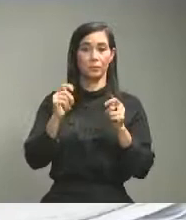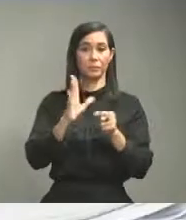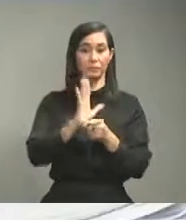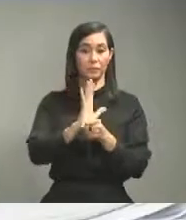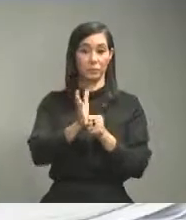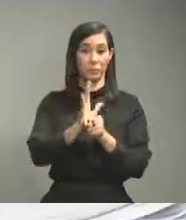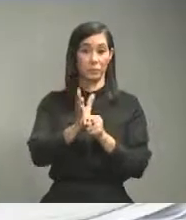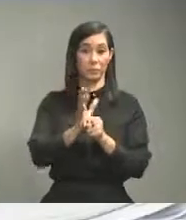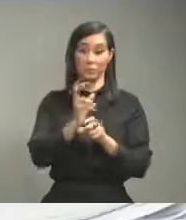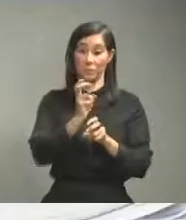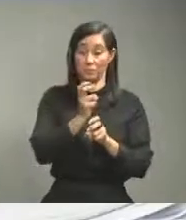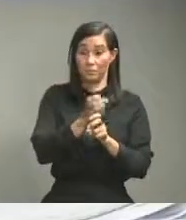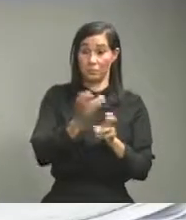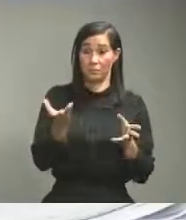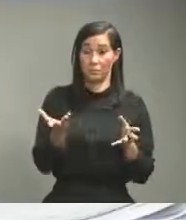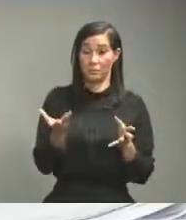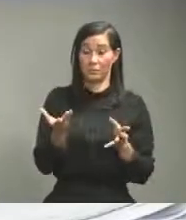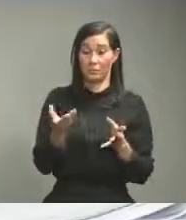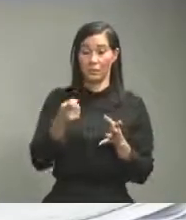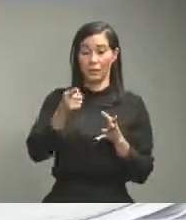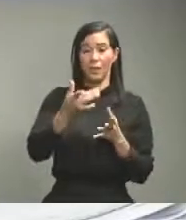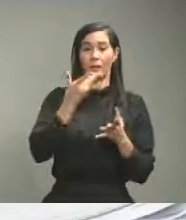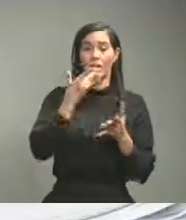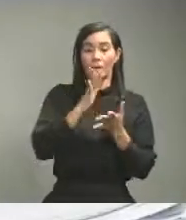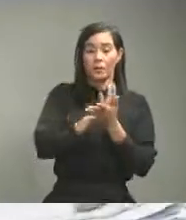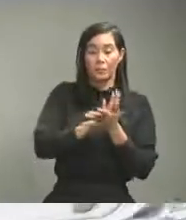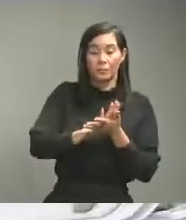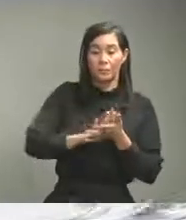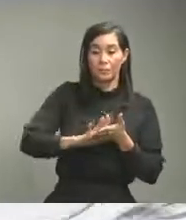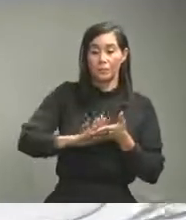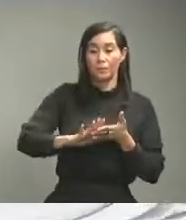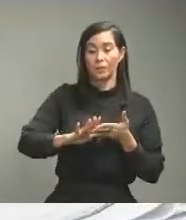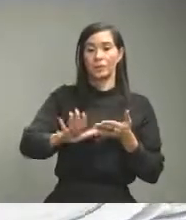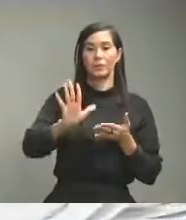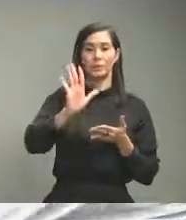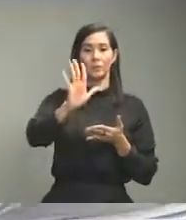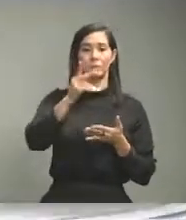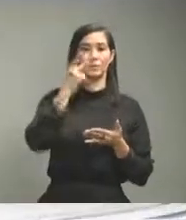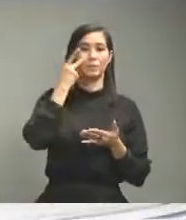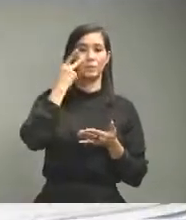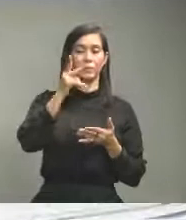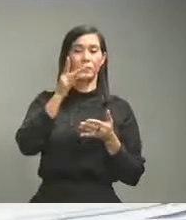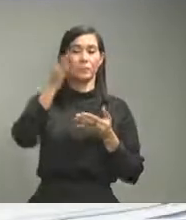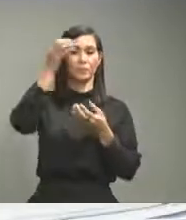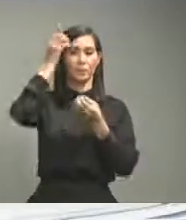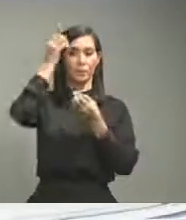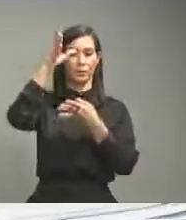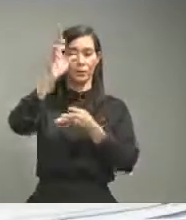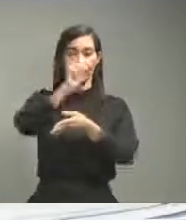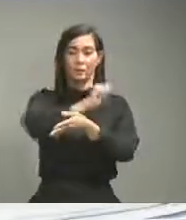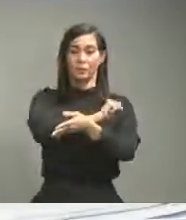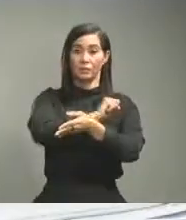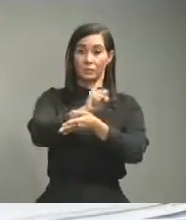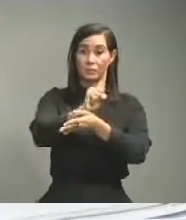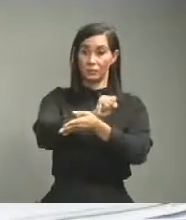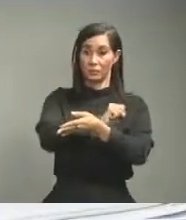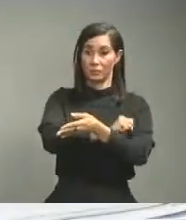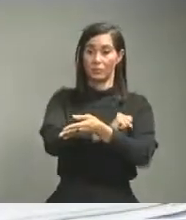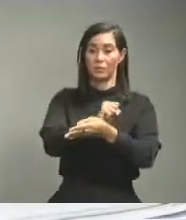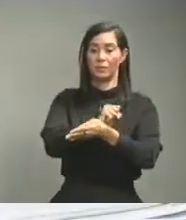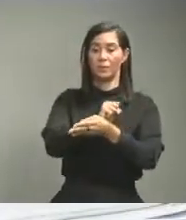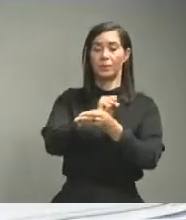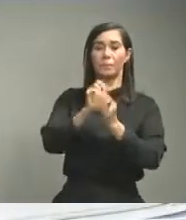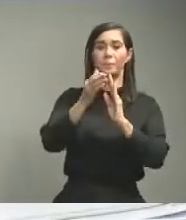las medidas sanitarias adicionales usted ve en el boletín Samaná a pesar de ser una